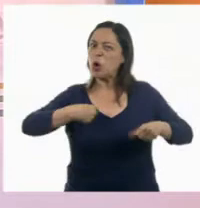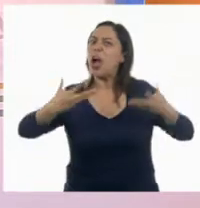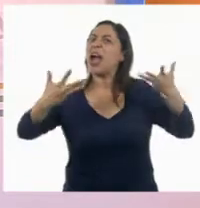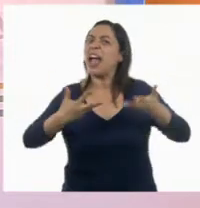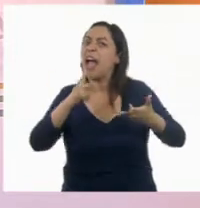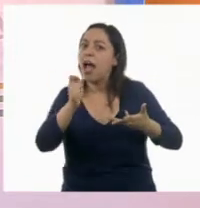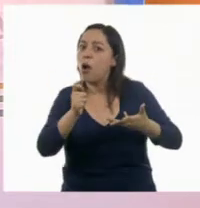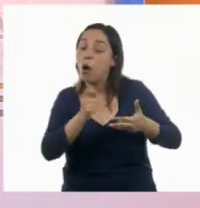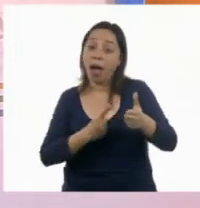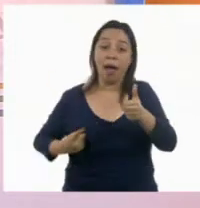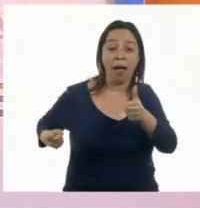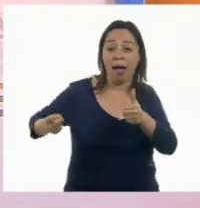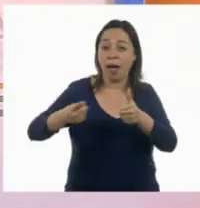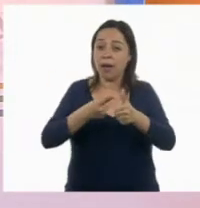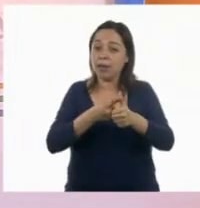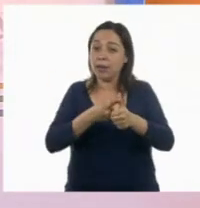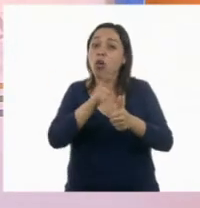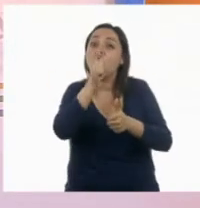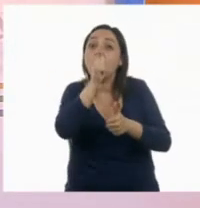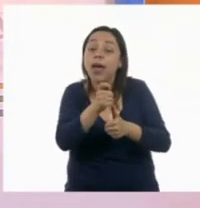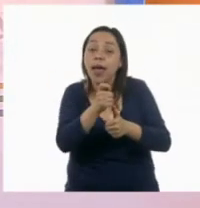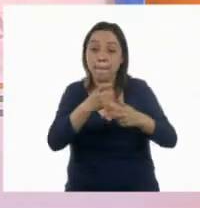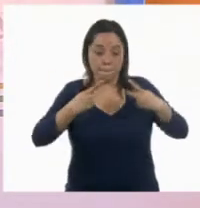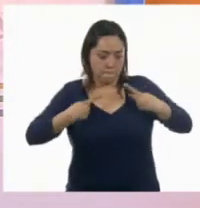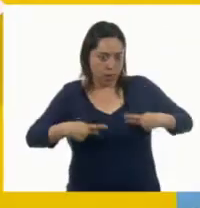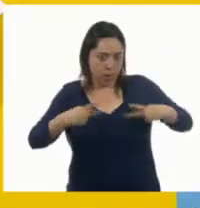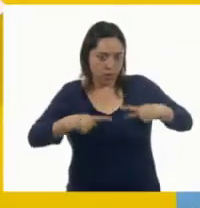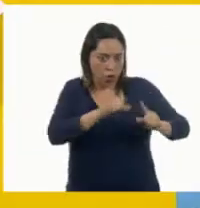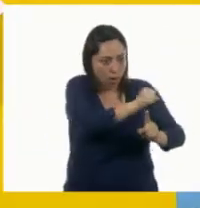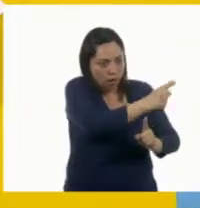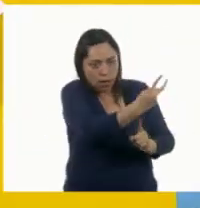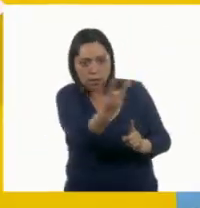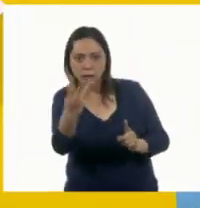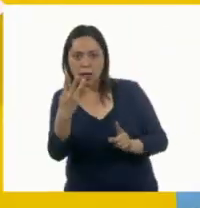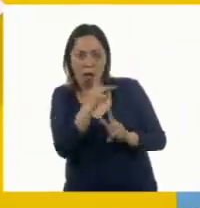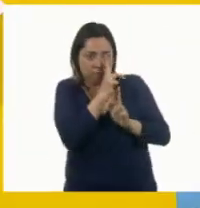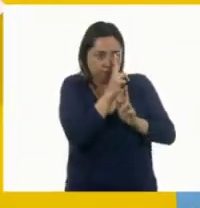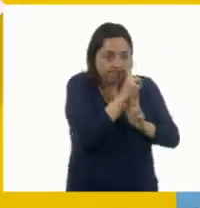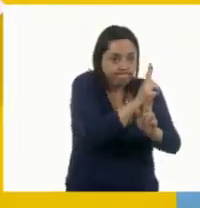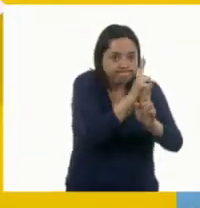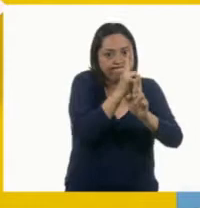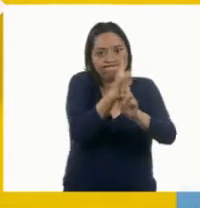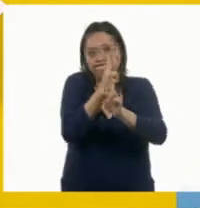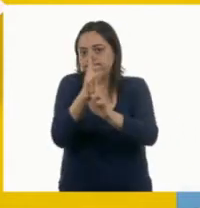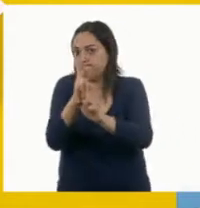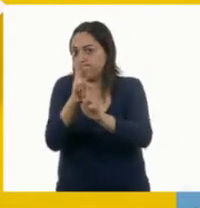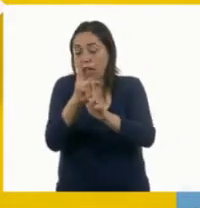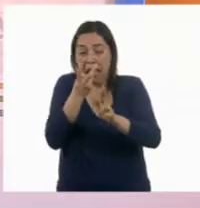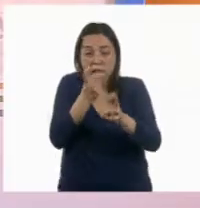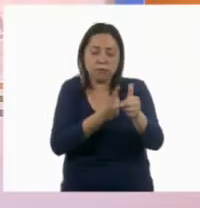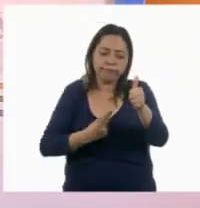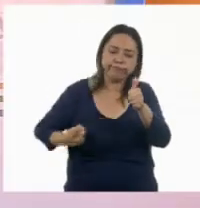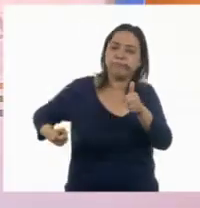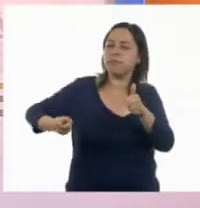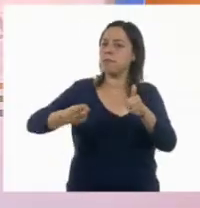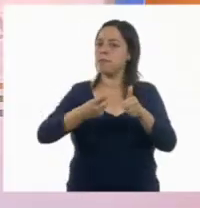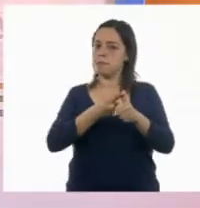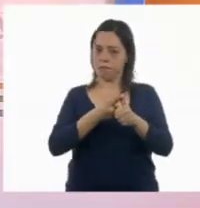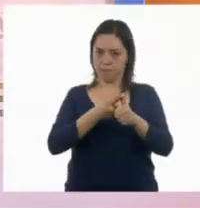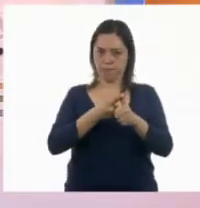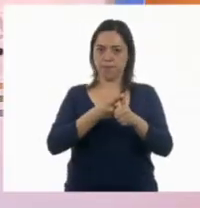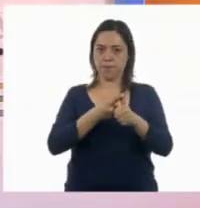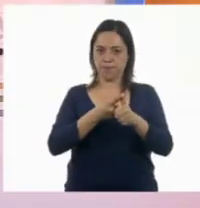respetar a los demás. Esa va a ser mi primera clave para ser el mejor guardián de las diferencias.